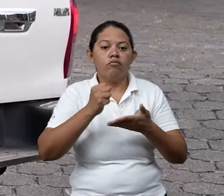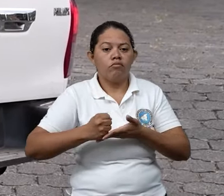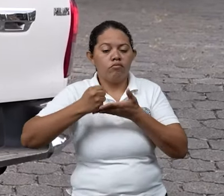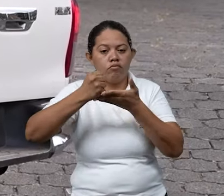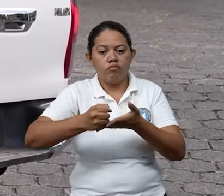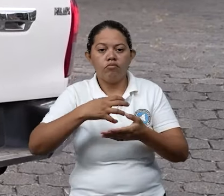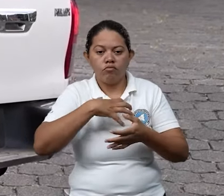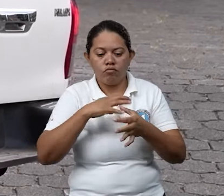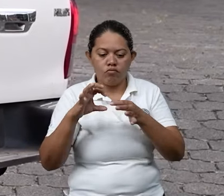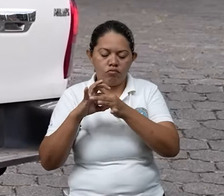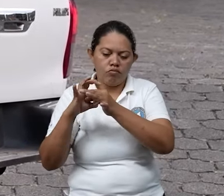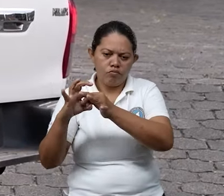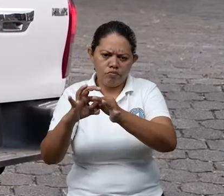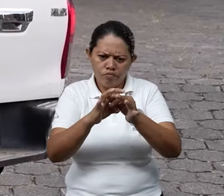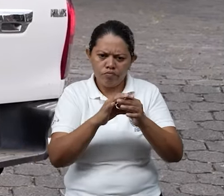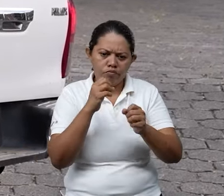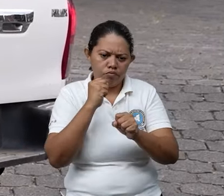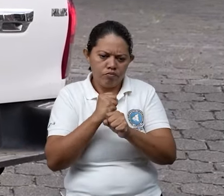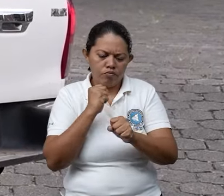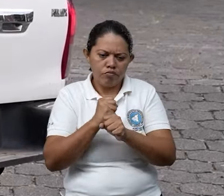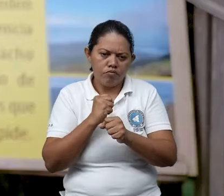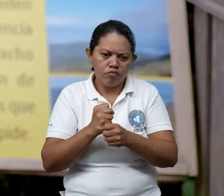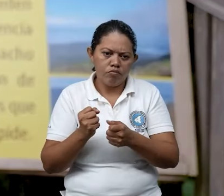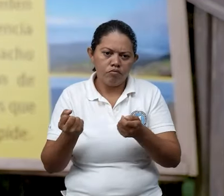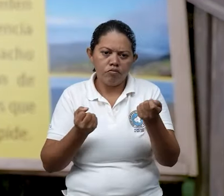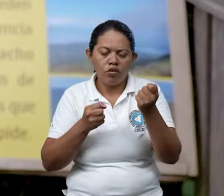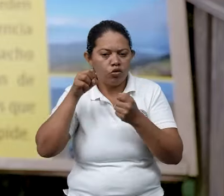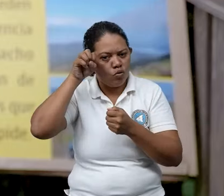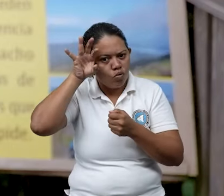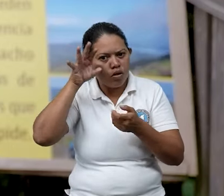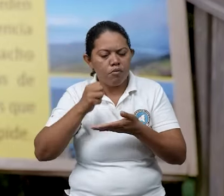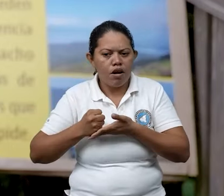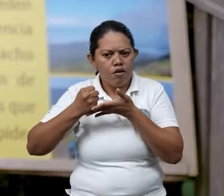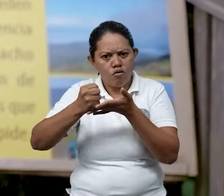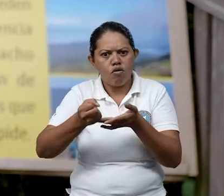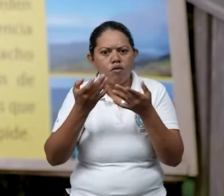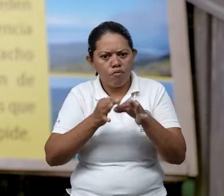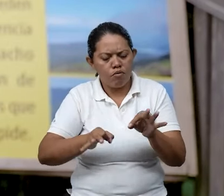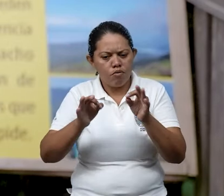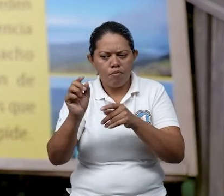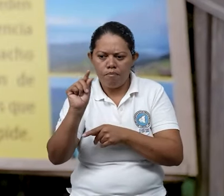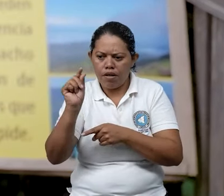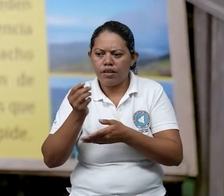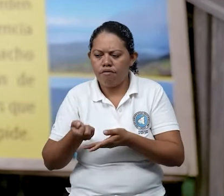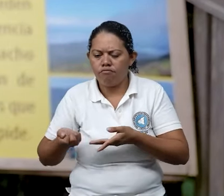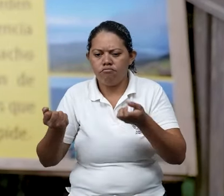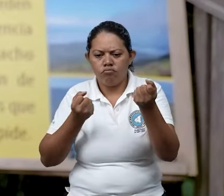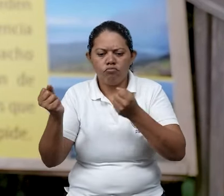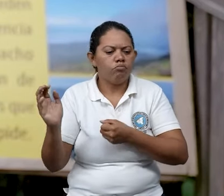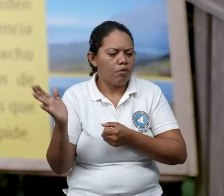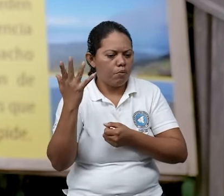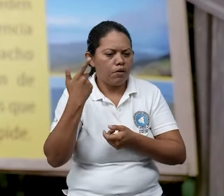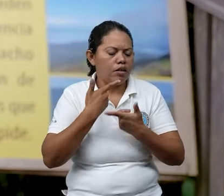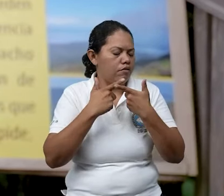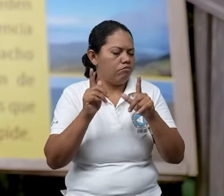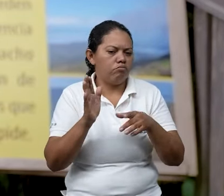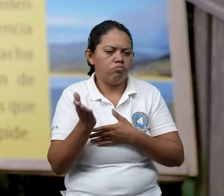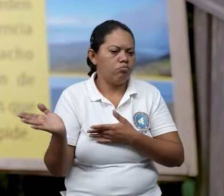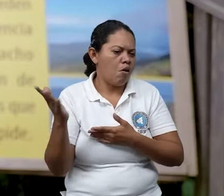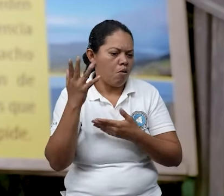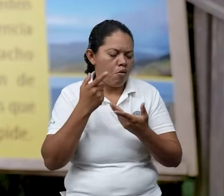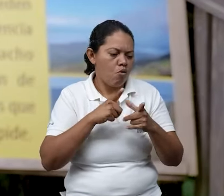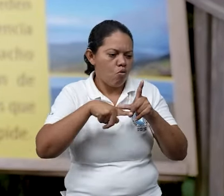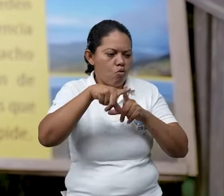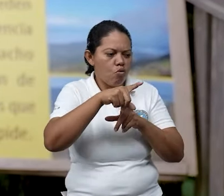trabajamos para lo que es los recorridos de turistas y prestar esos servicios gratuitos para llevarlo